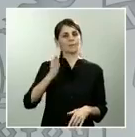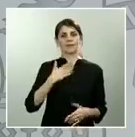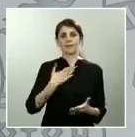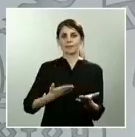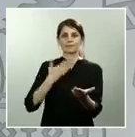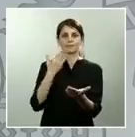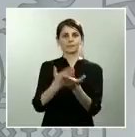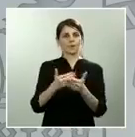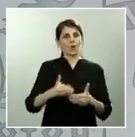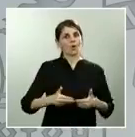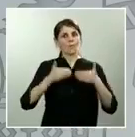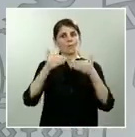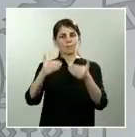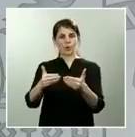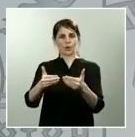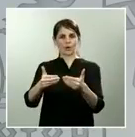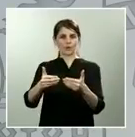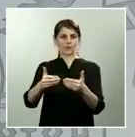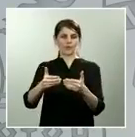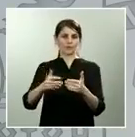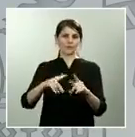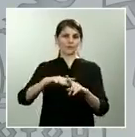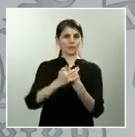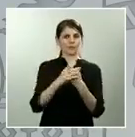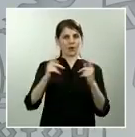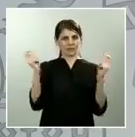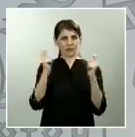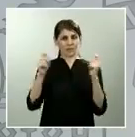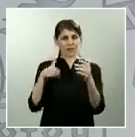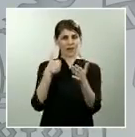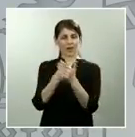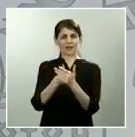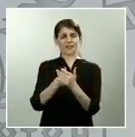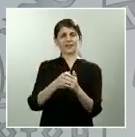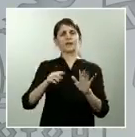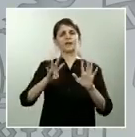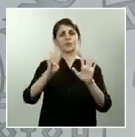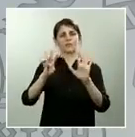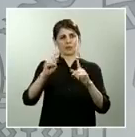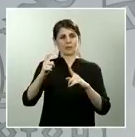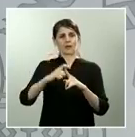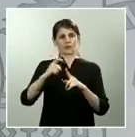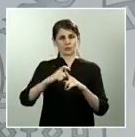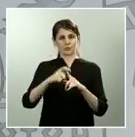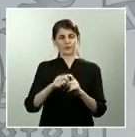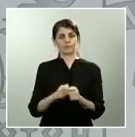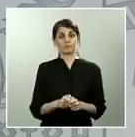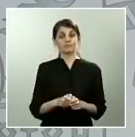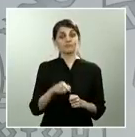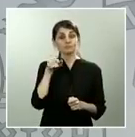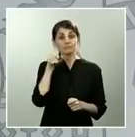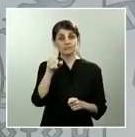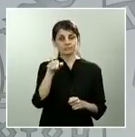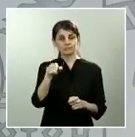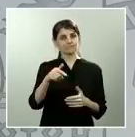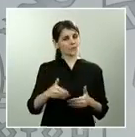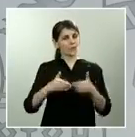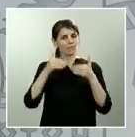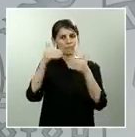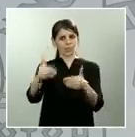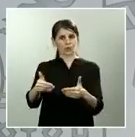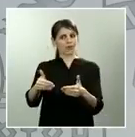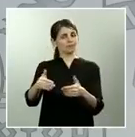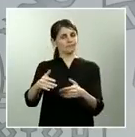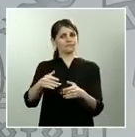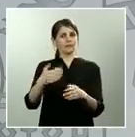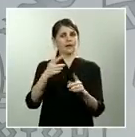9 de mayo, que incorporará, como todos ustedes conocen, cambios para aliviar la situación de confinamiento de